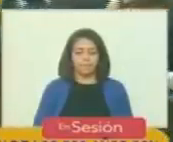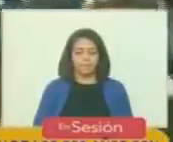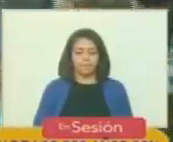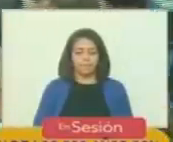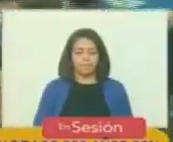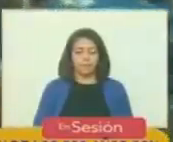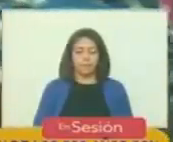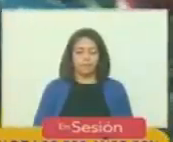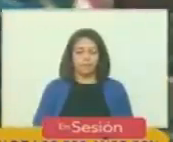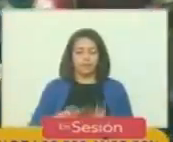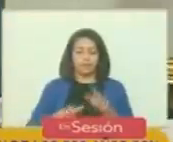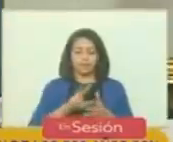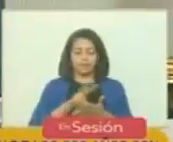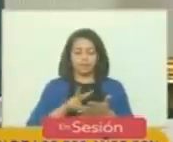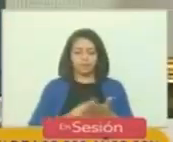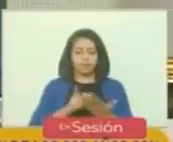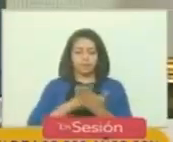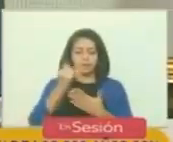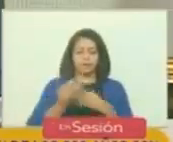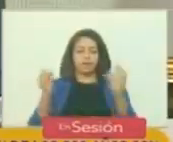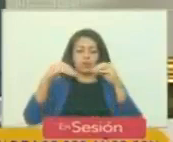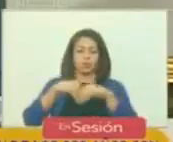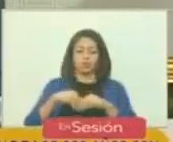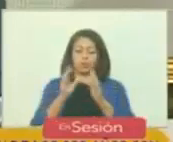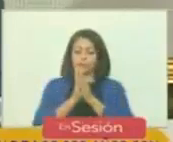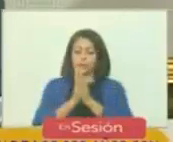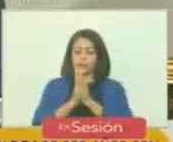Ciudadana secretaria, sirve a leer el proyecto de acuerdo, por favor.